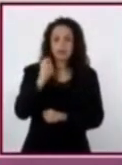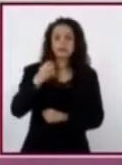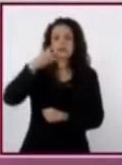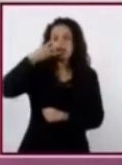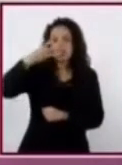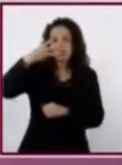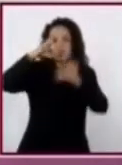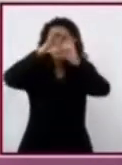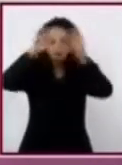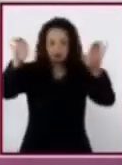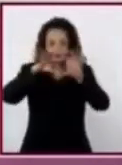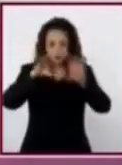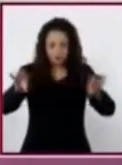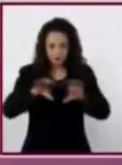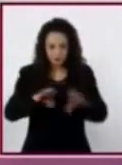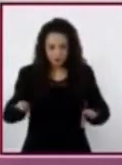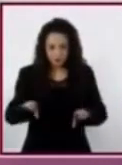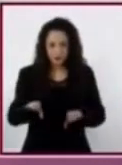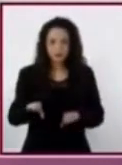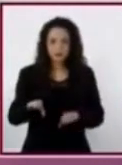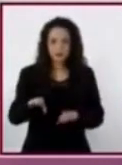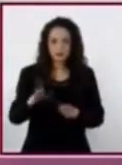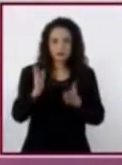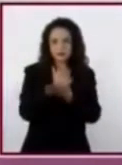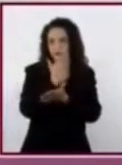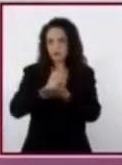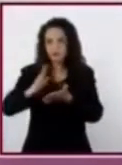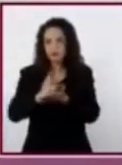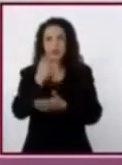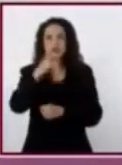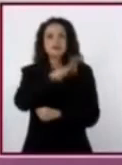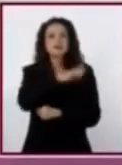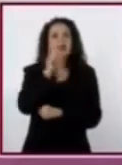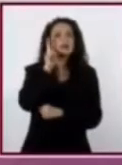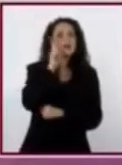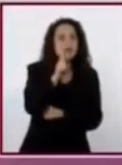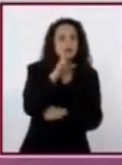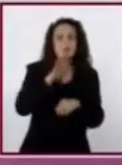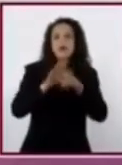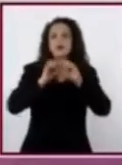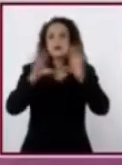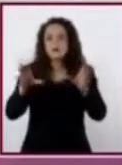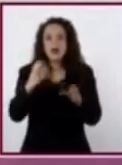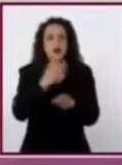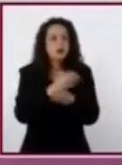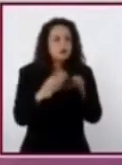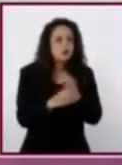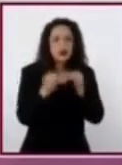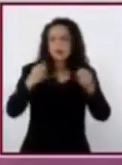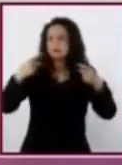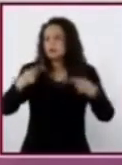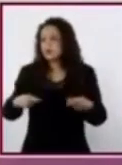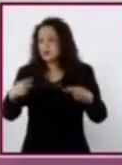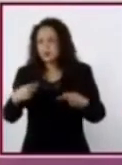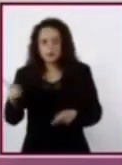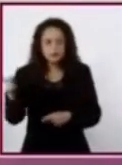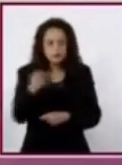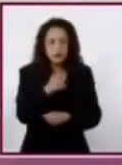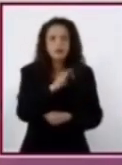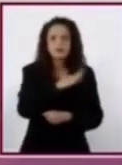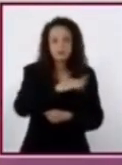De igual manera, les ayudará a ubicar los objetos y sujetos y distinguir